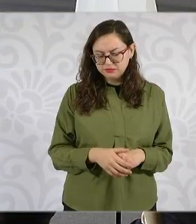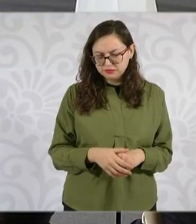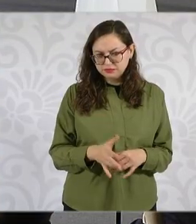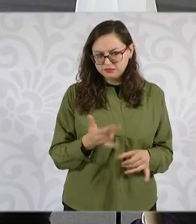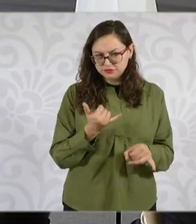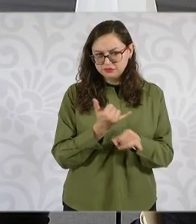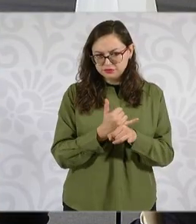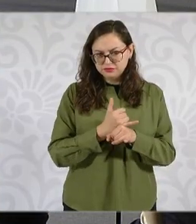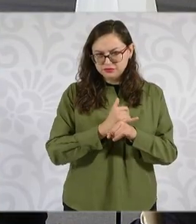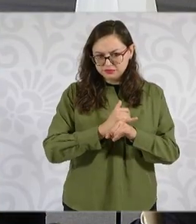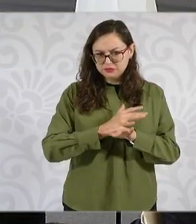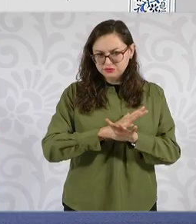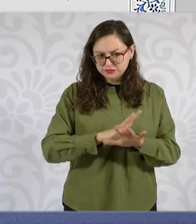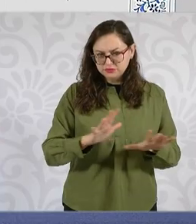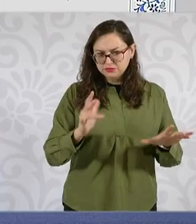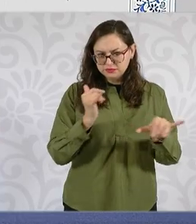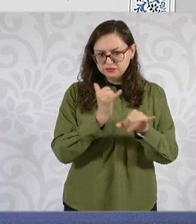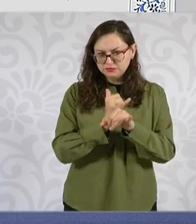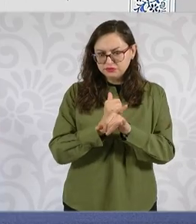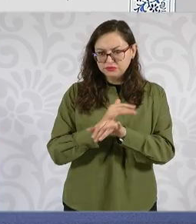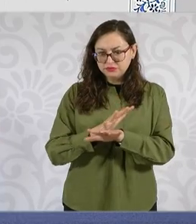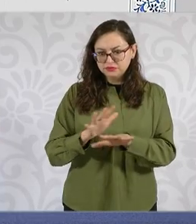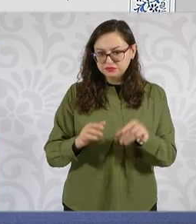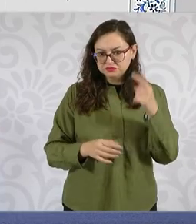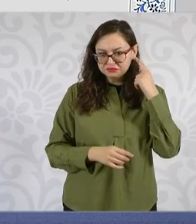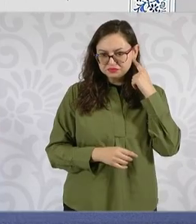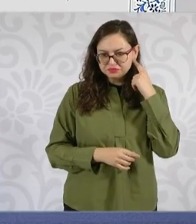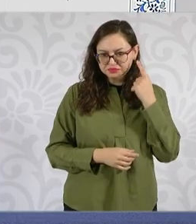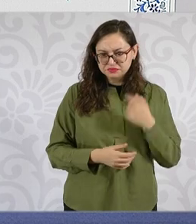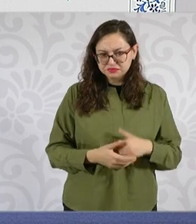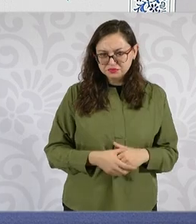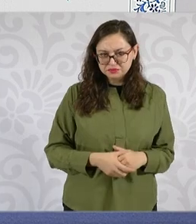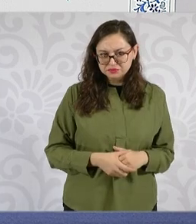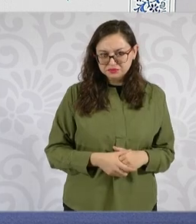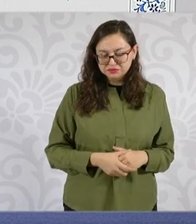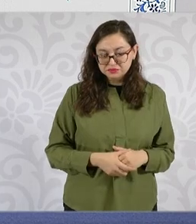a seguir teniendo, como hasta la fecha tiene el Infonavit.